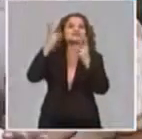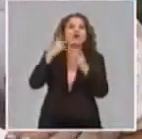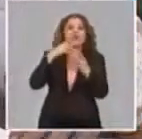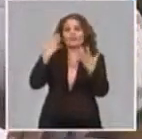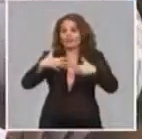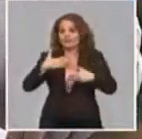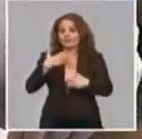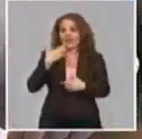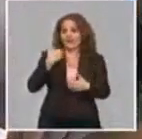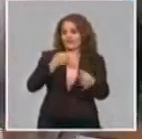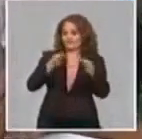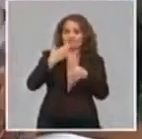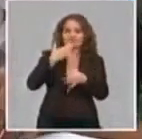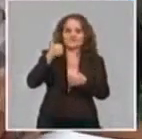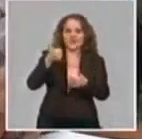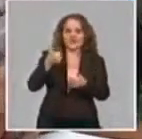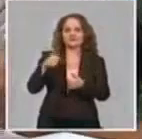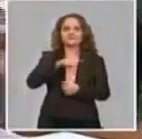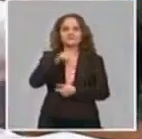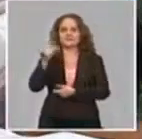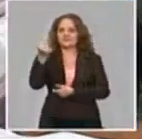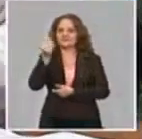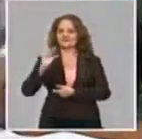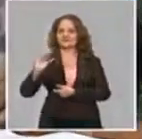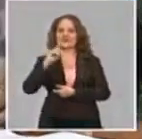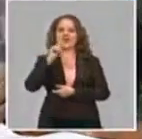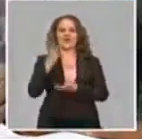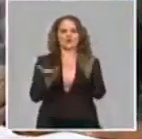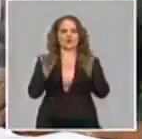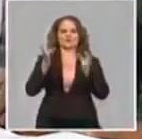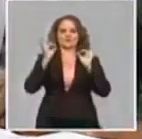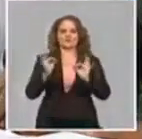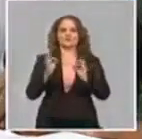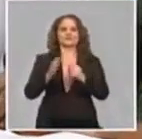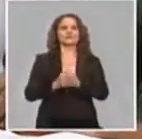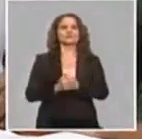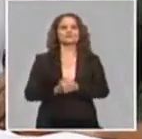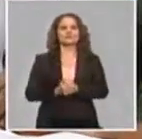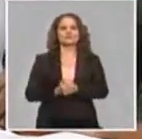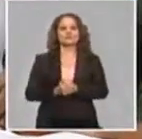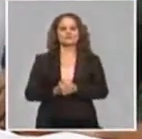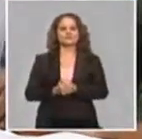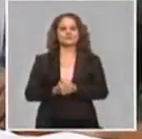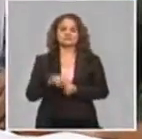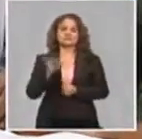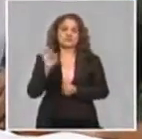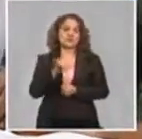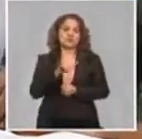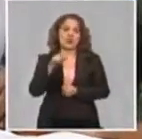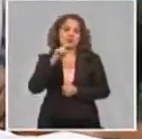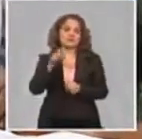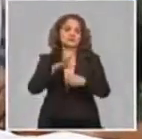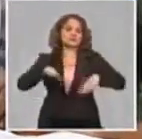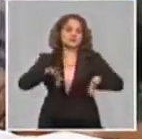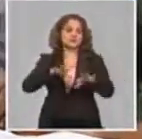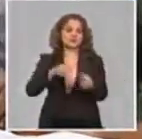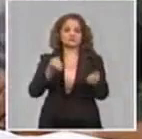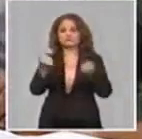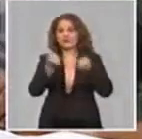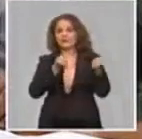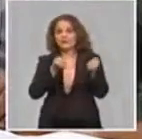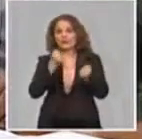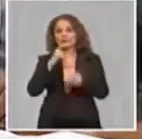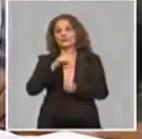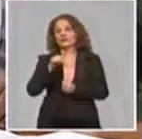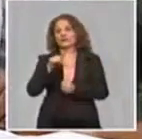el control de calidad que se establece. Y a partir de ahora, por la situación que hay con el tema del transporte y el distanciamiento que hay